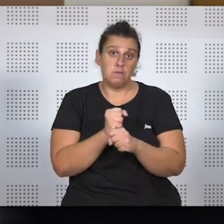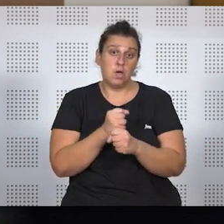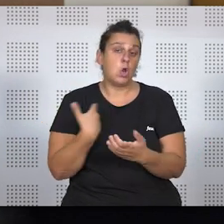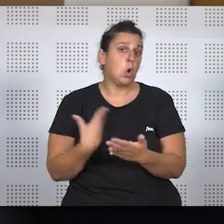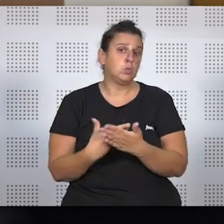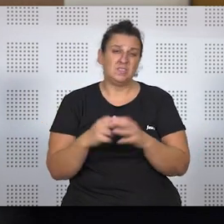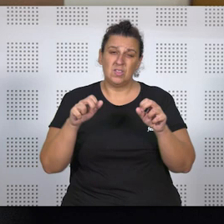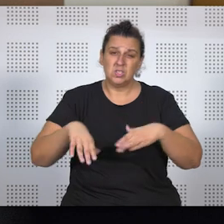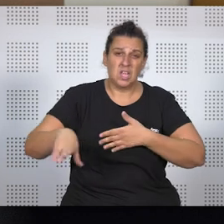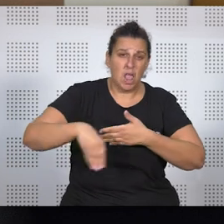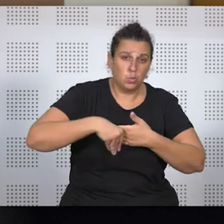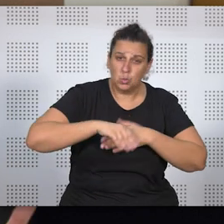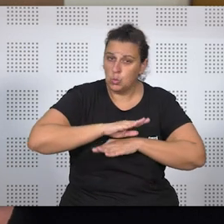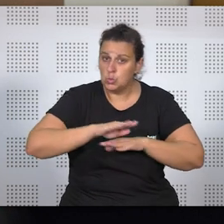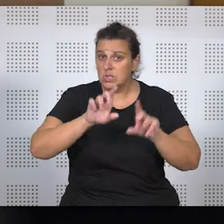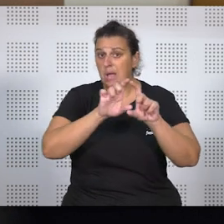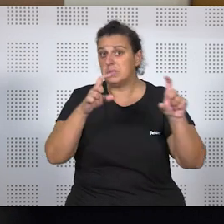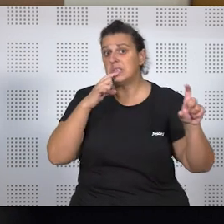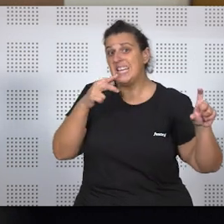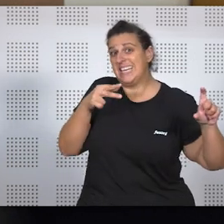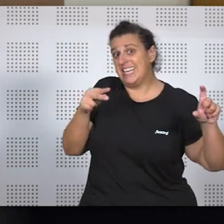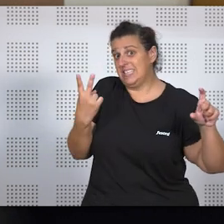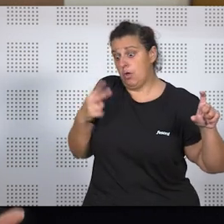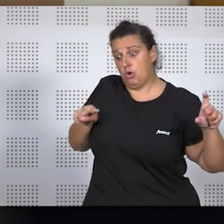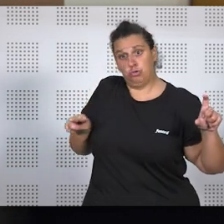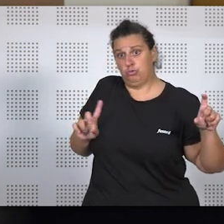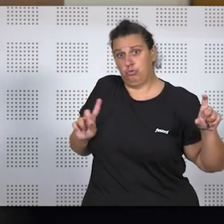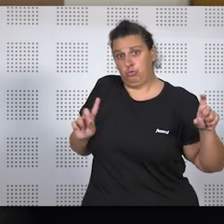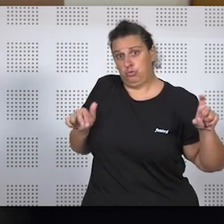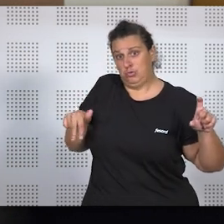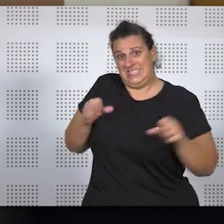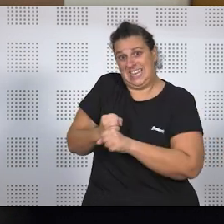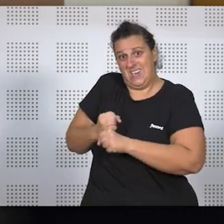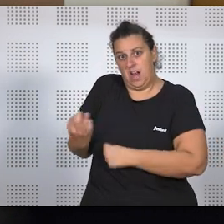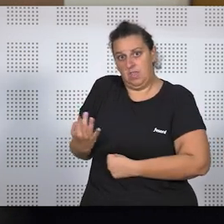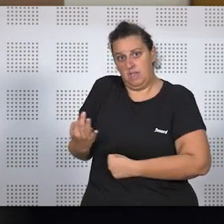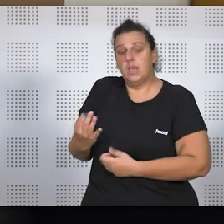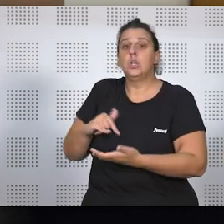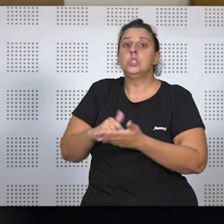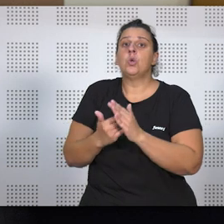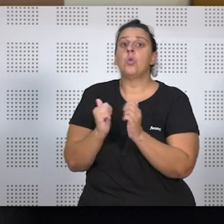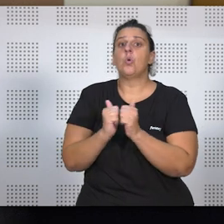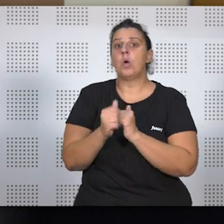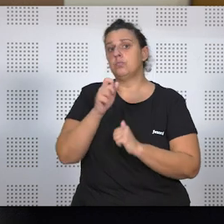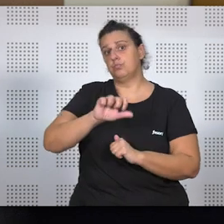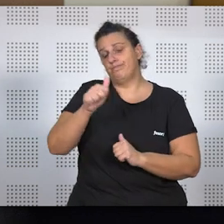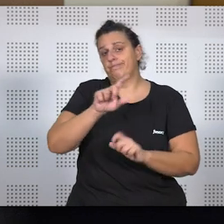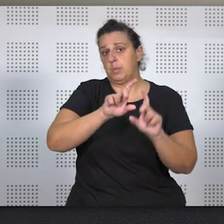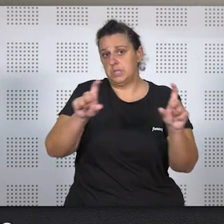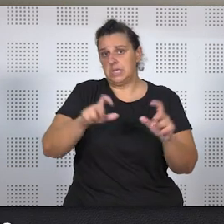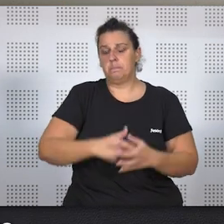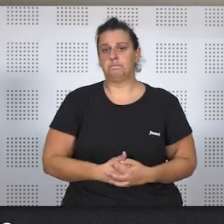de justificación, la empresa alude a la negativa de esas dos tardes. Con esos dos motivos, la solución, por tanto, sería favorable a la empresa.